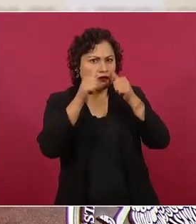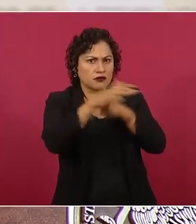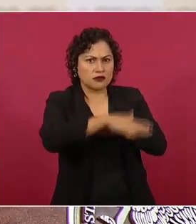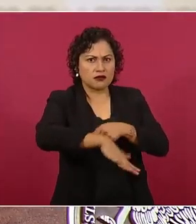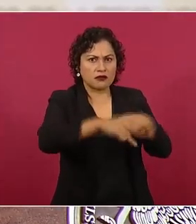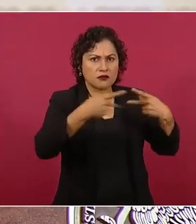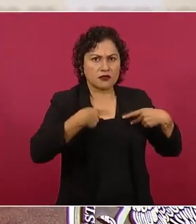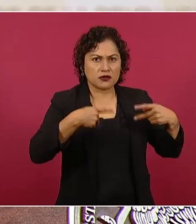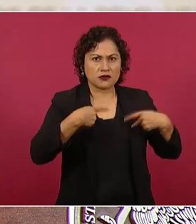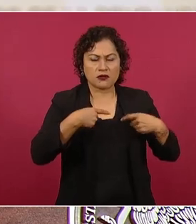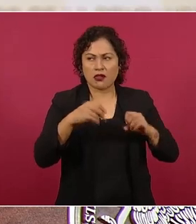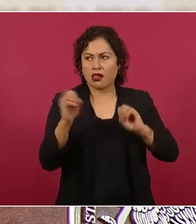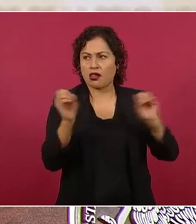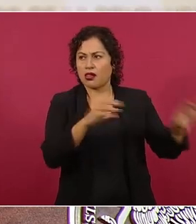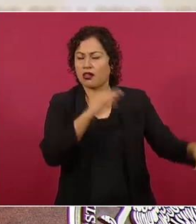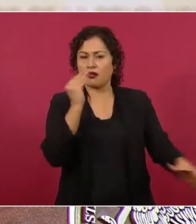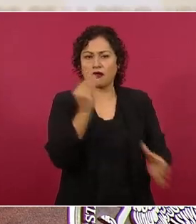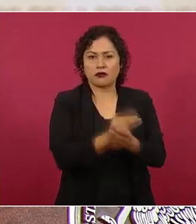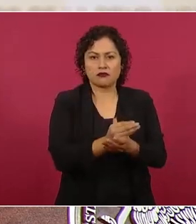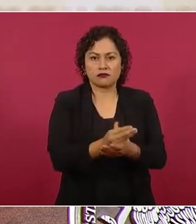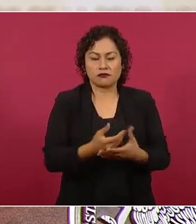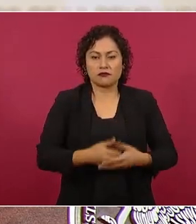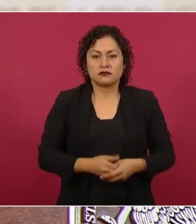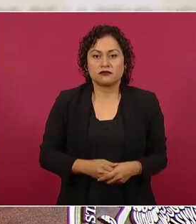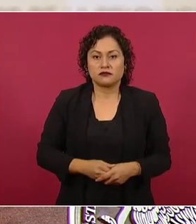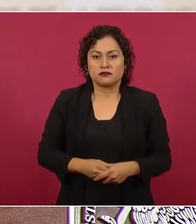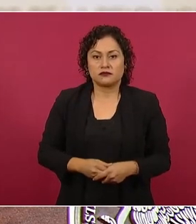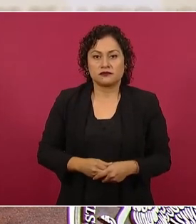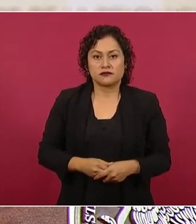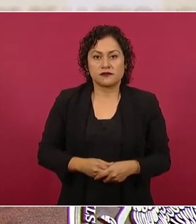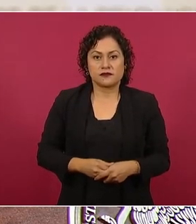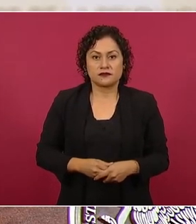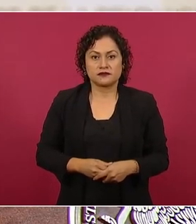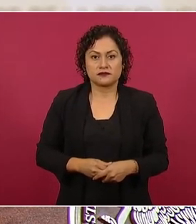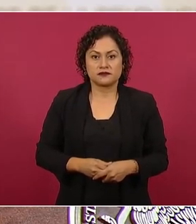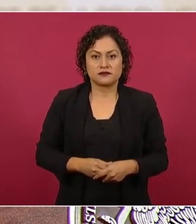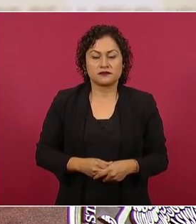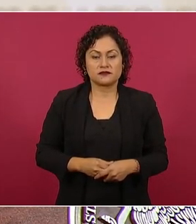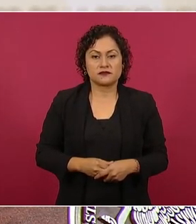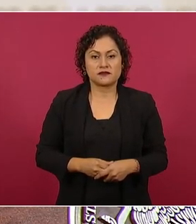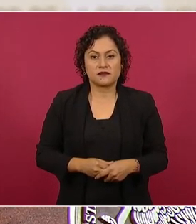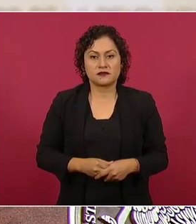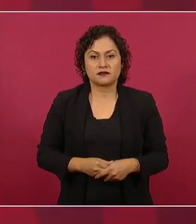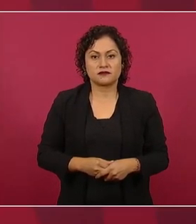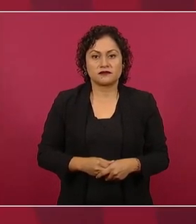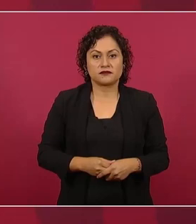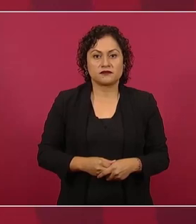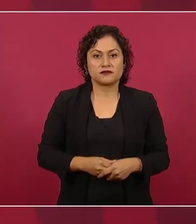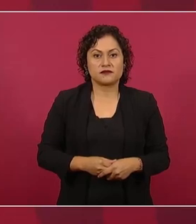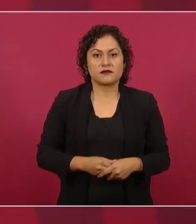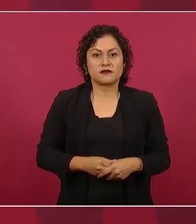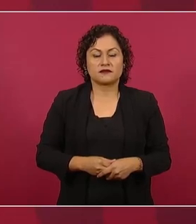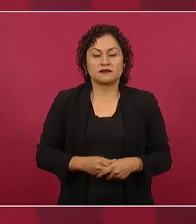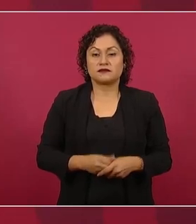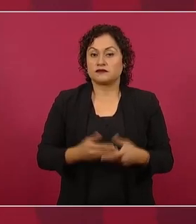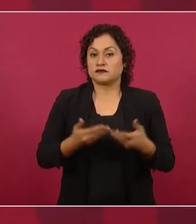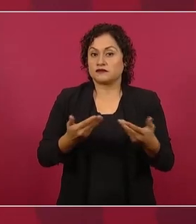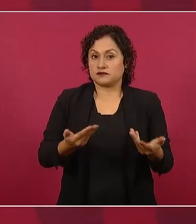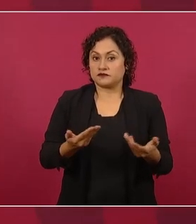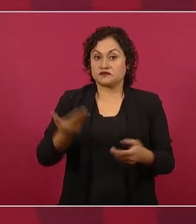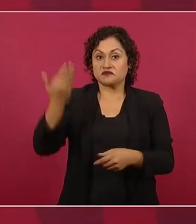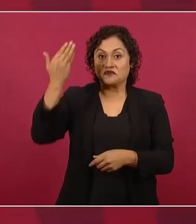impulsó el fraude electoral.